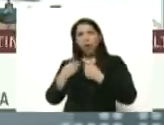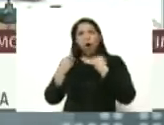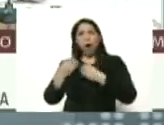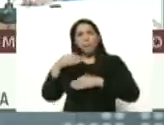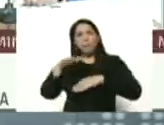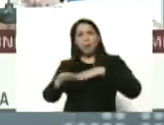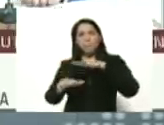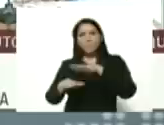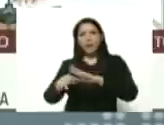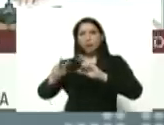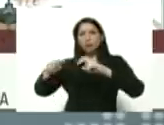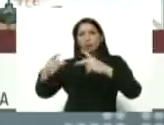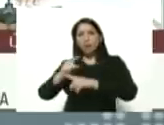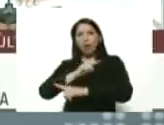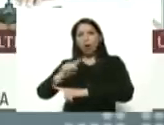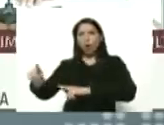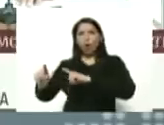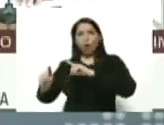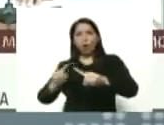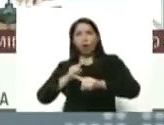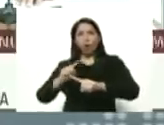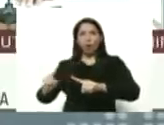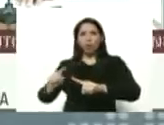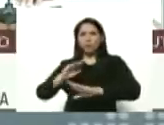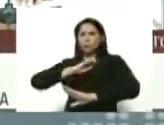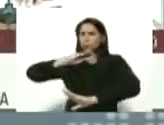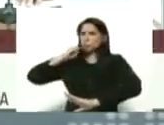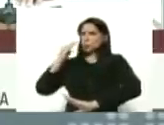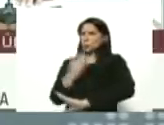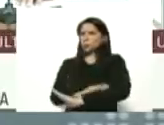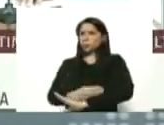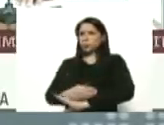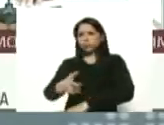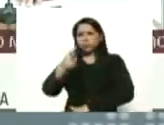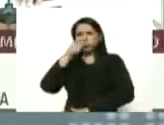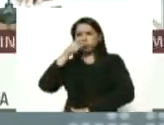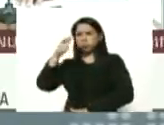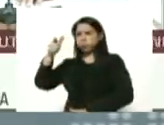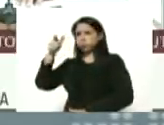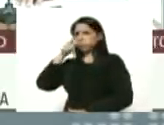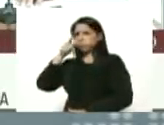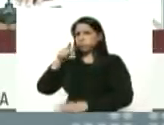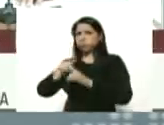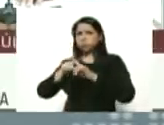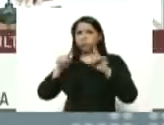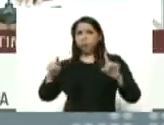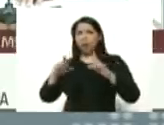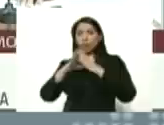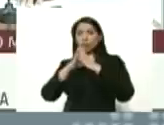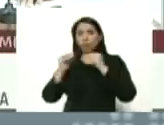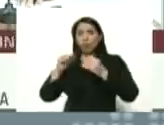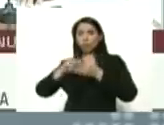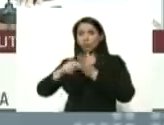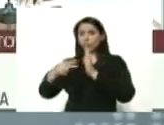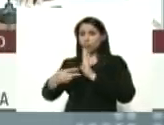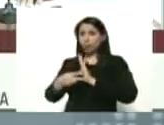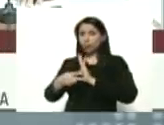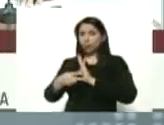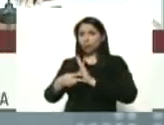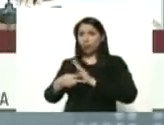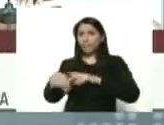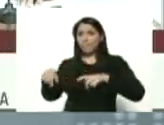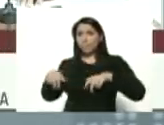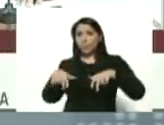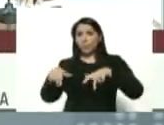las nuevas órdenes de recrudecimiento de la seguridad para todos los que son los pasos